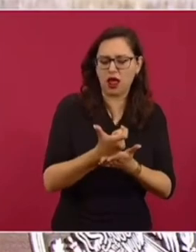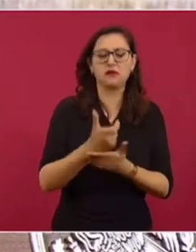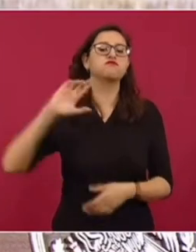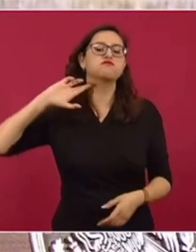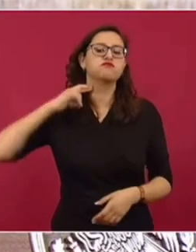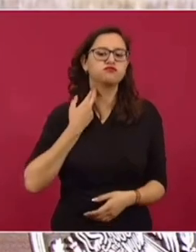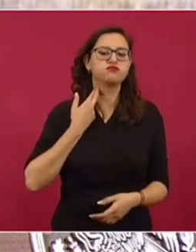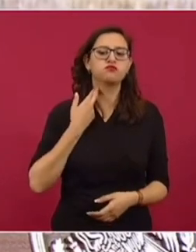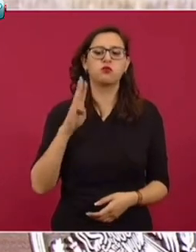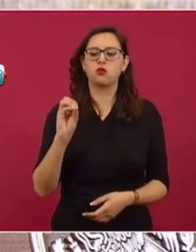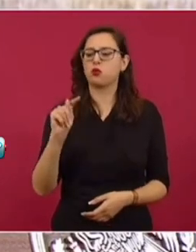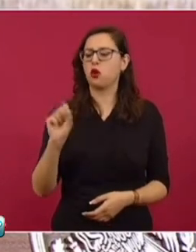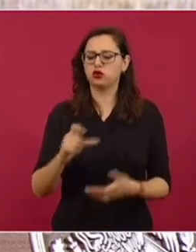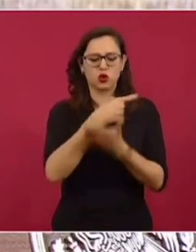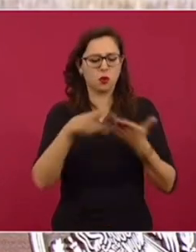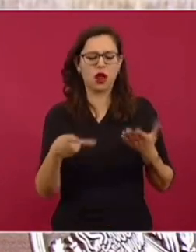bots,